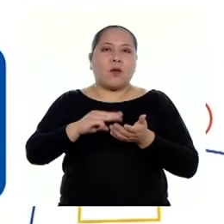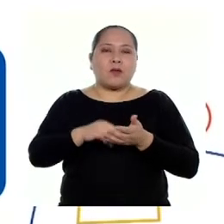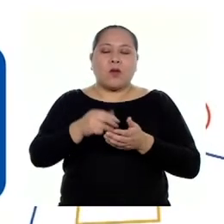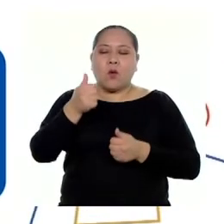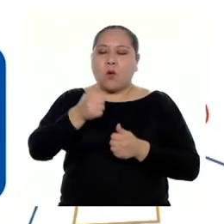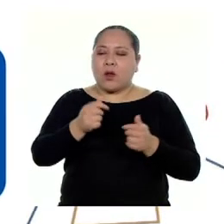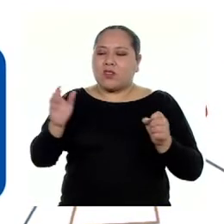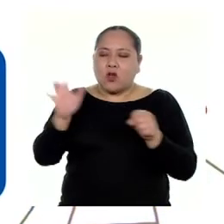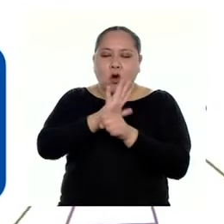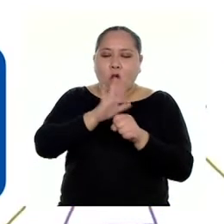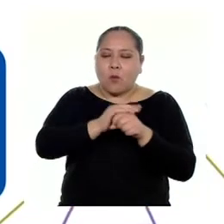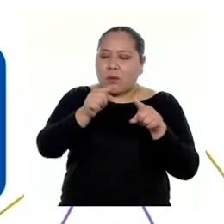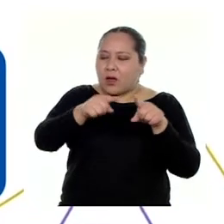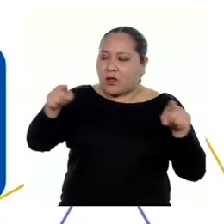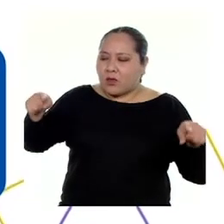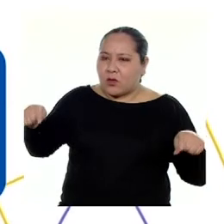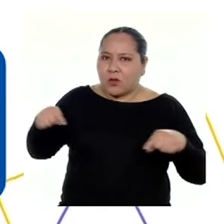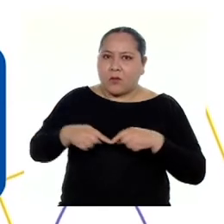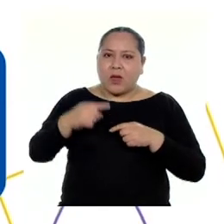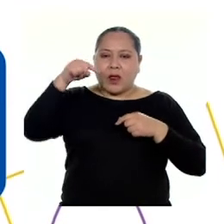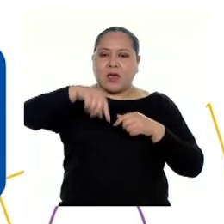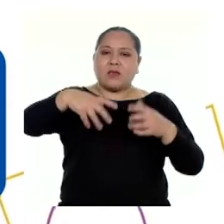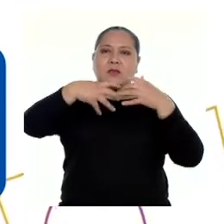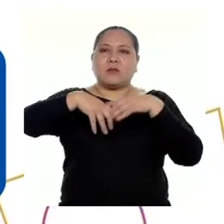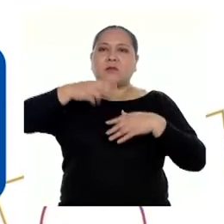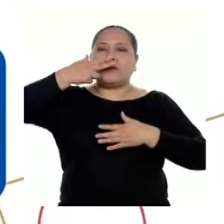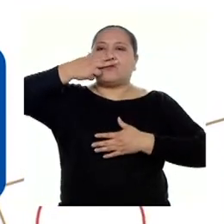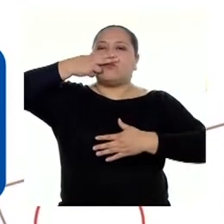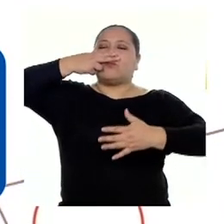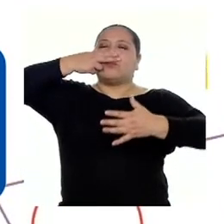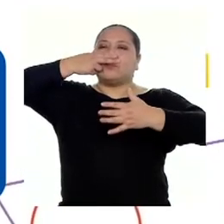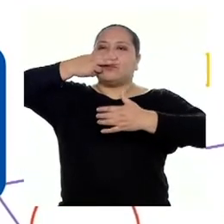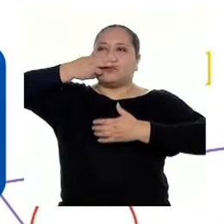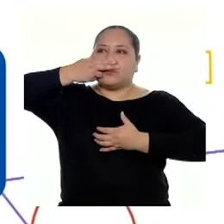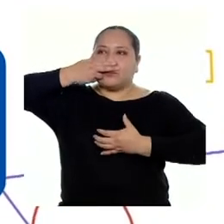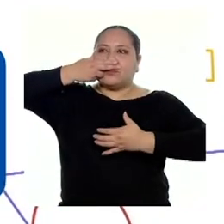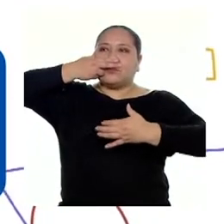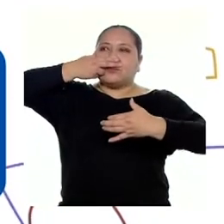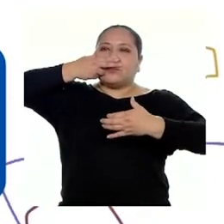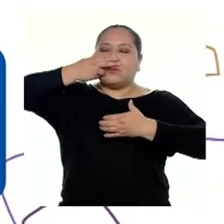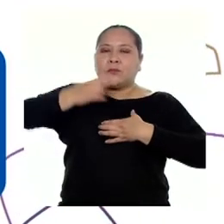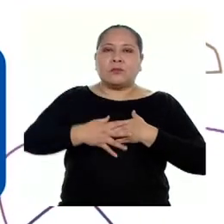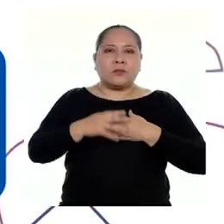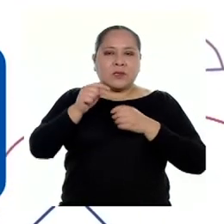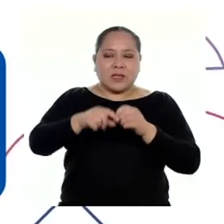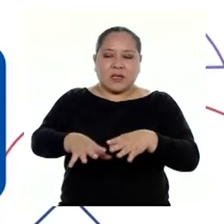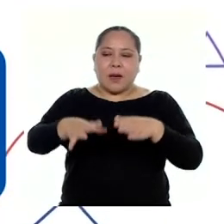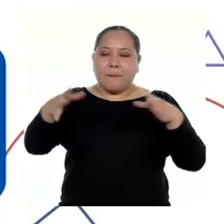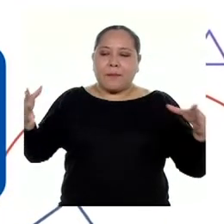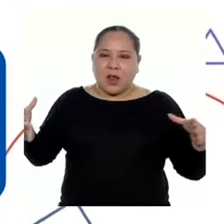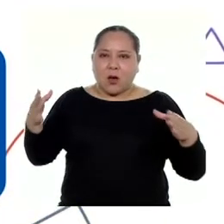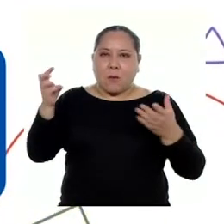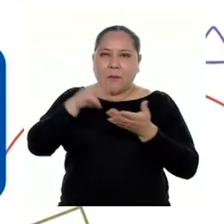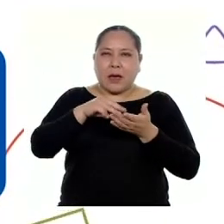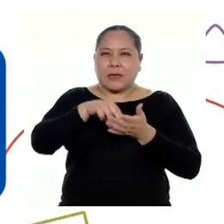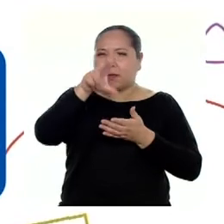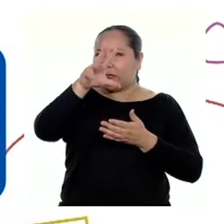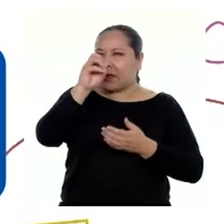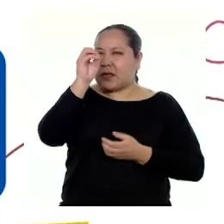será el área total del terreno para la planta de oxígeno si se logra la ampliación del 30% más que se solicitó?